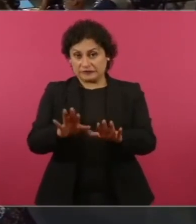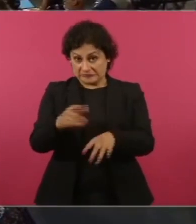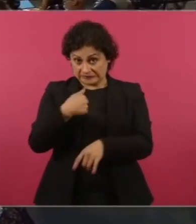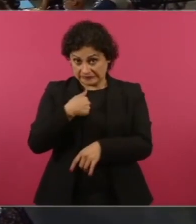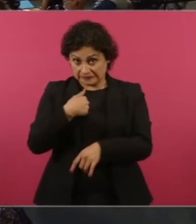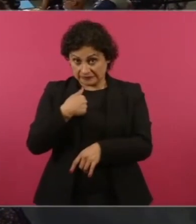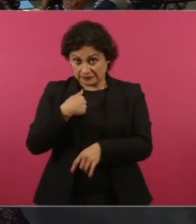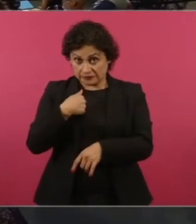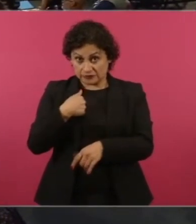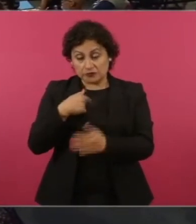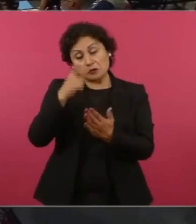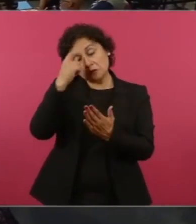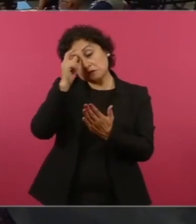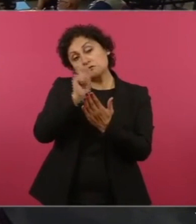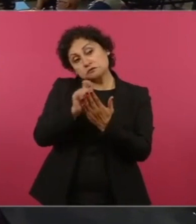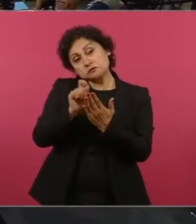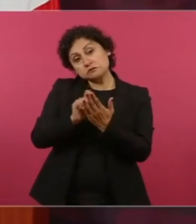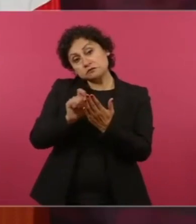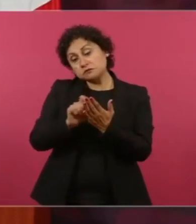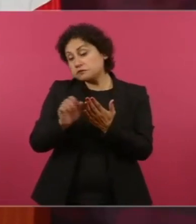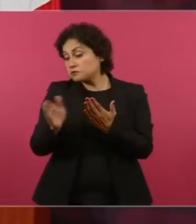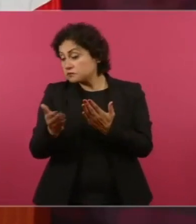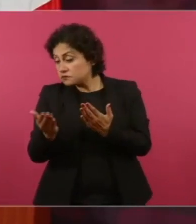descubrir en mis papeles.